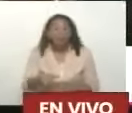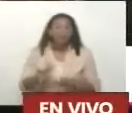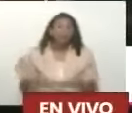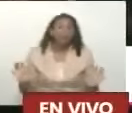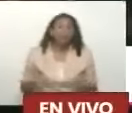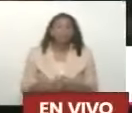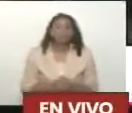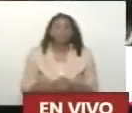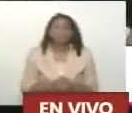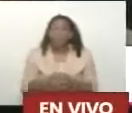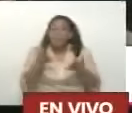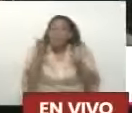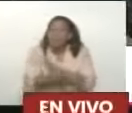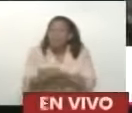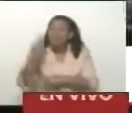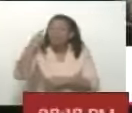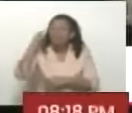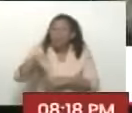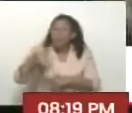Por eso es que Chávez